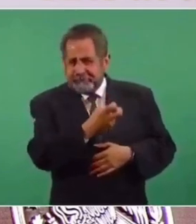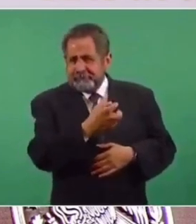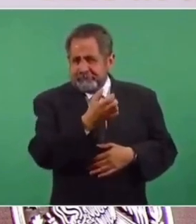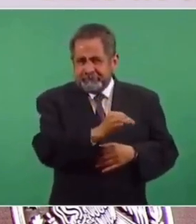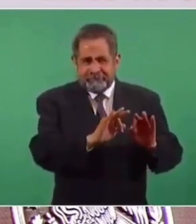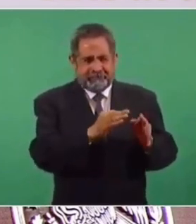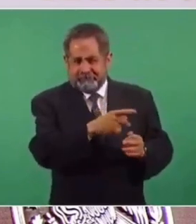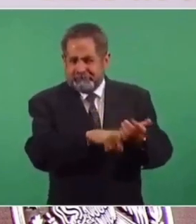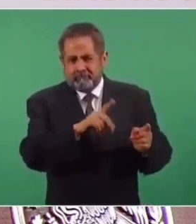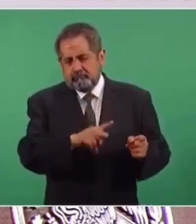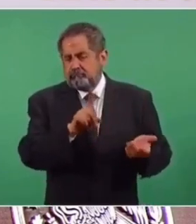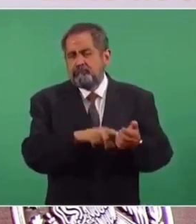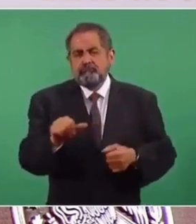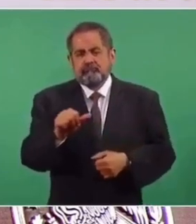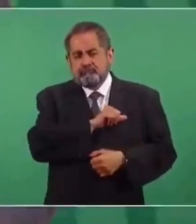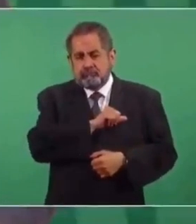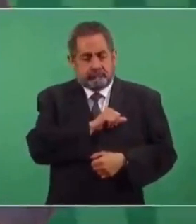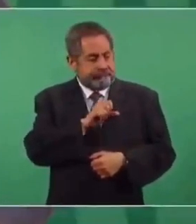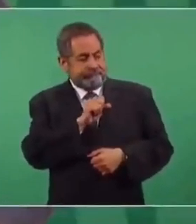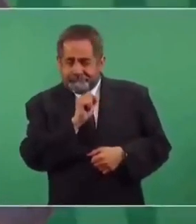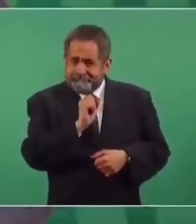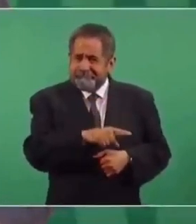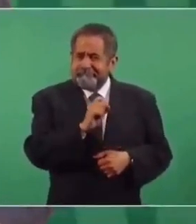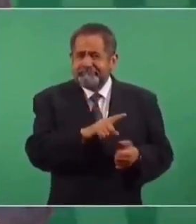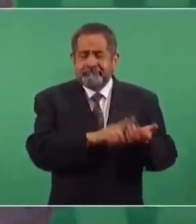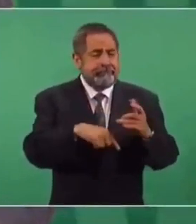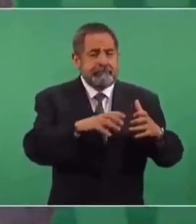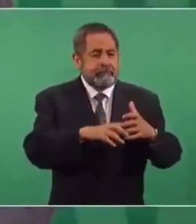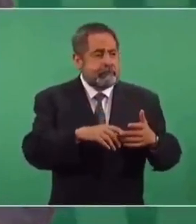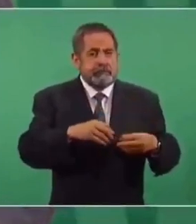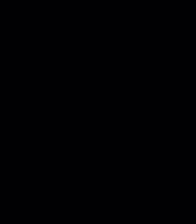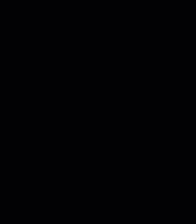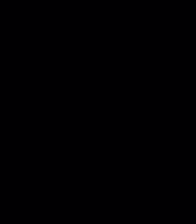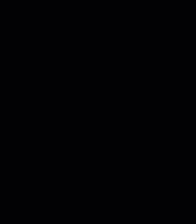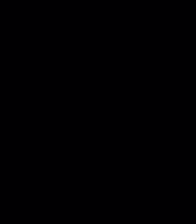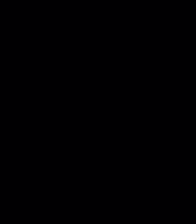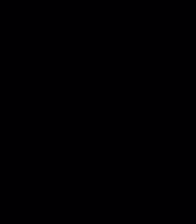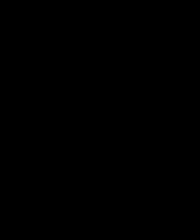egoísta hasta ellos mismos vivan en la inseguridad.